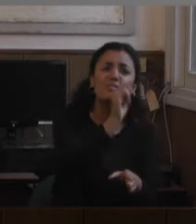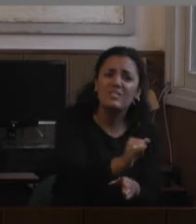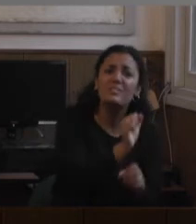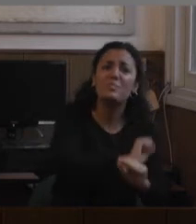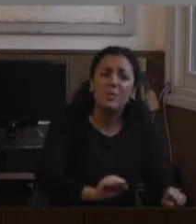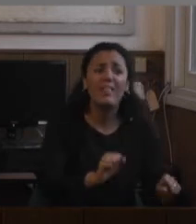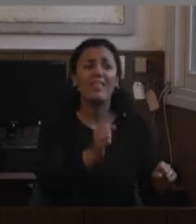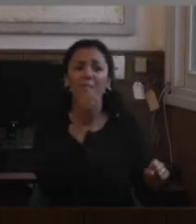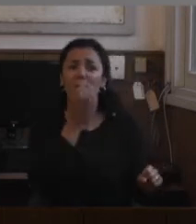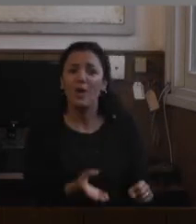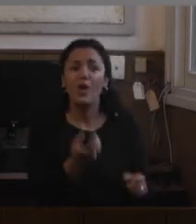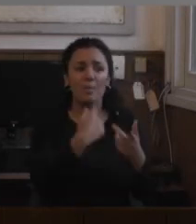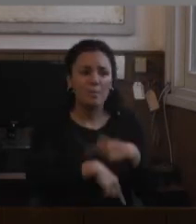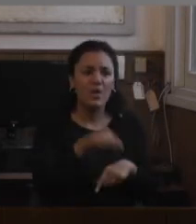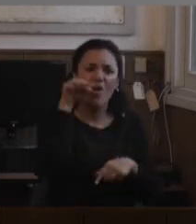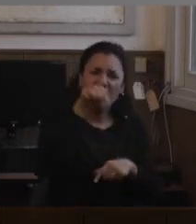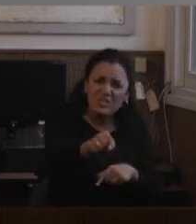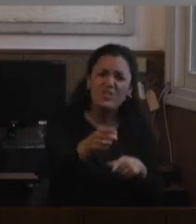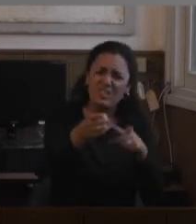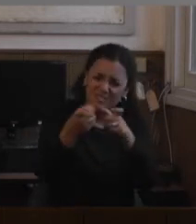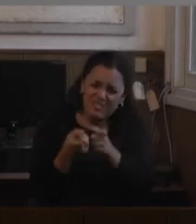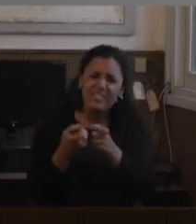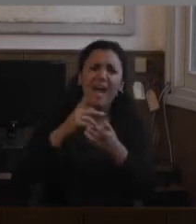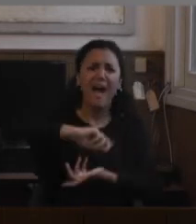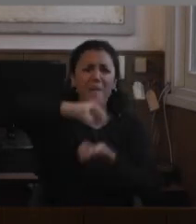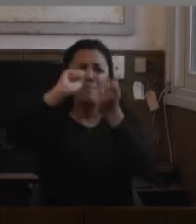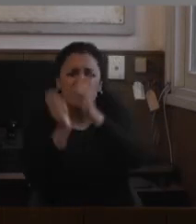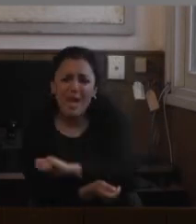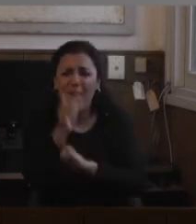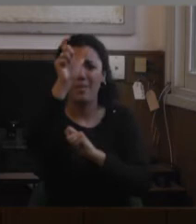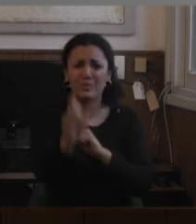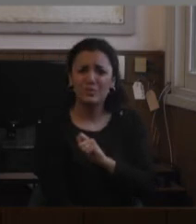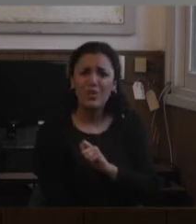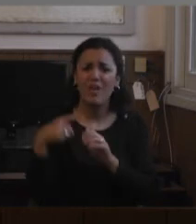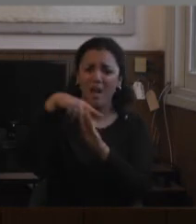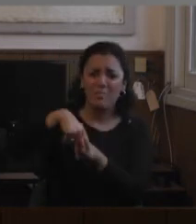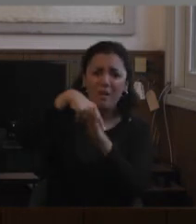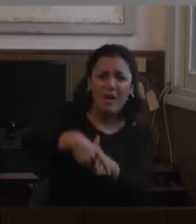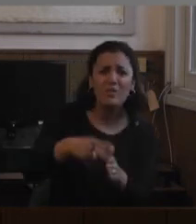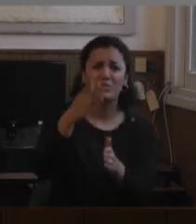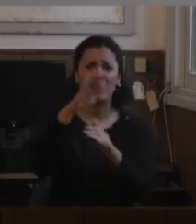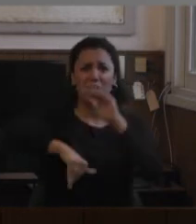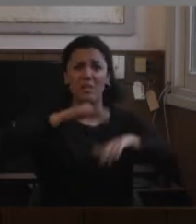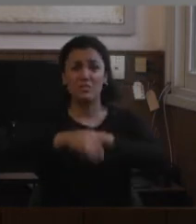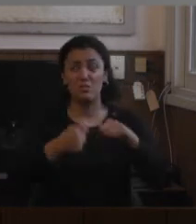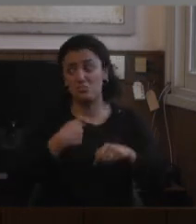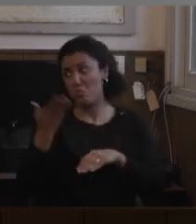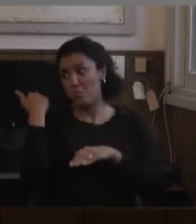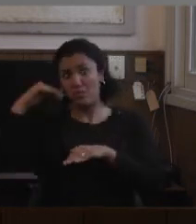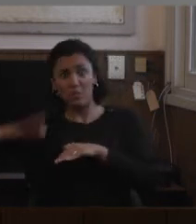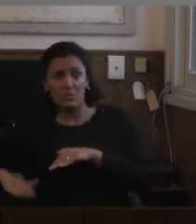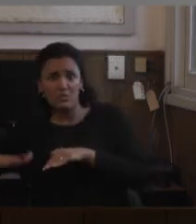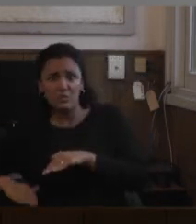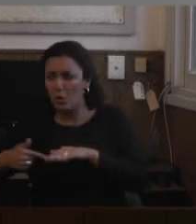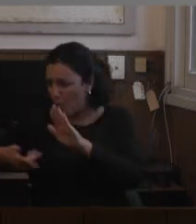es para hacer una terapia para que modifique su estado natural. Si todos cuando fuimos chicos o a nuestros hijos o sobrinos fueron a